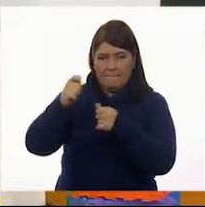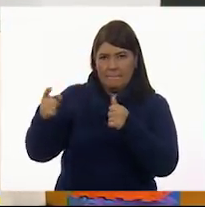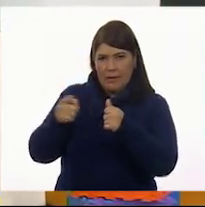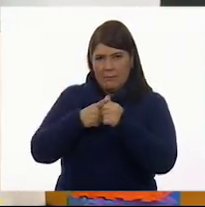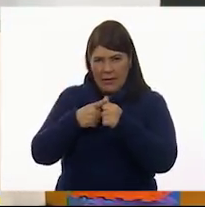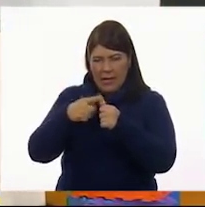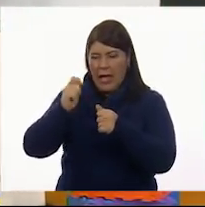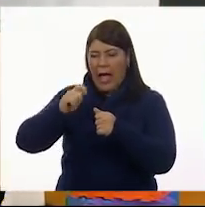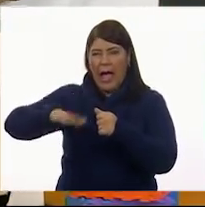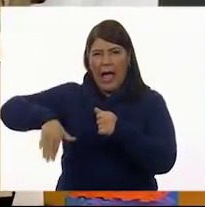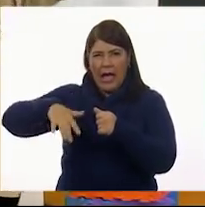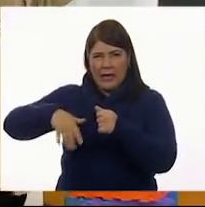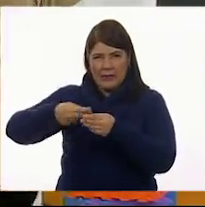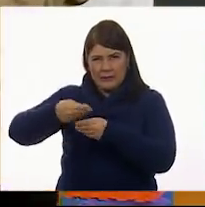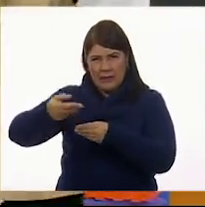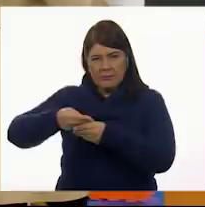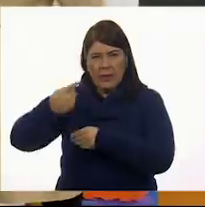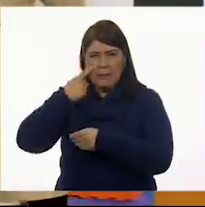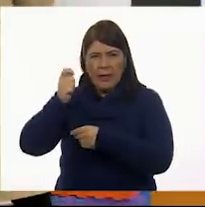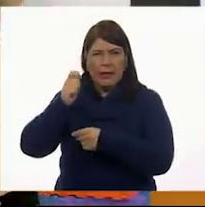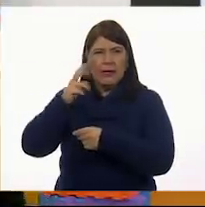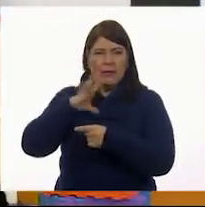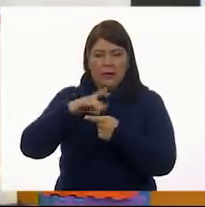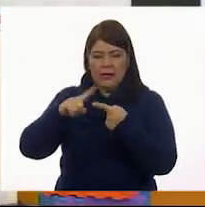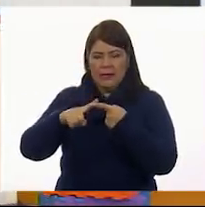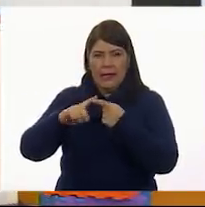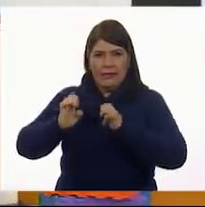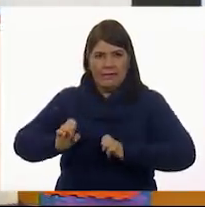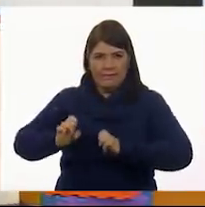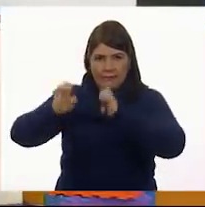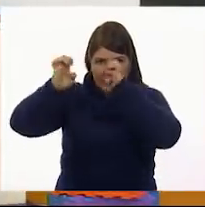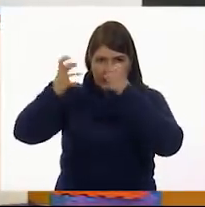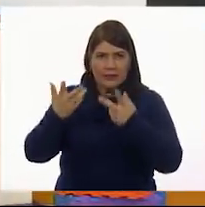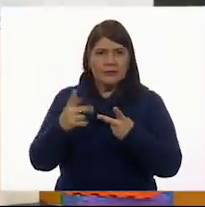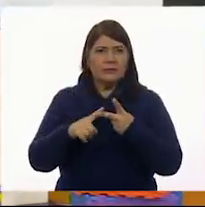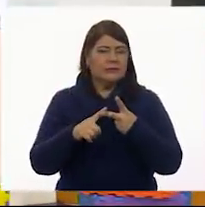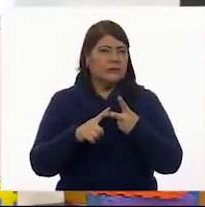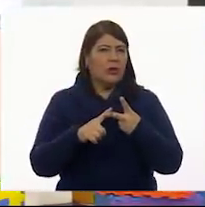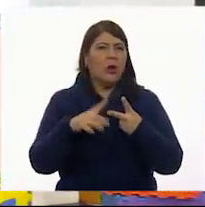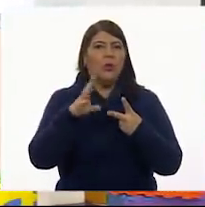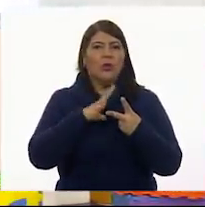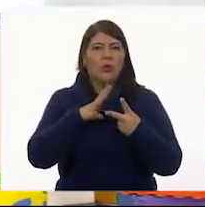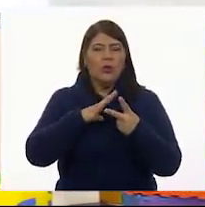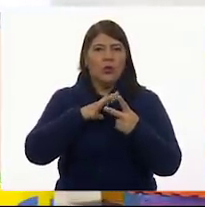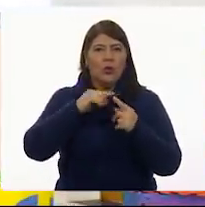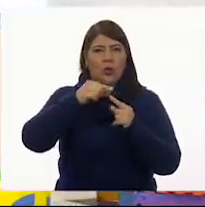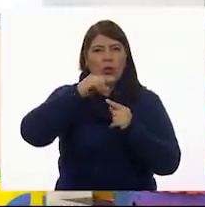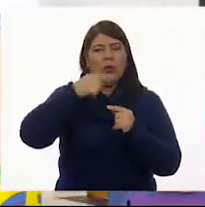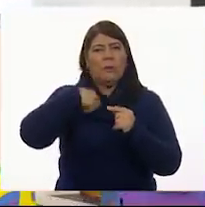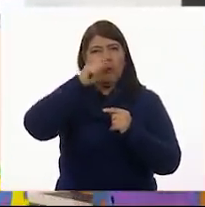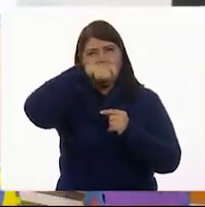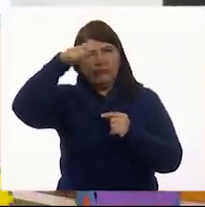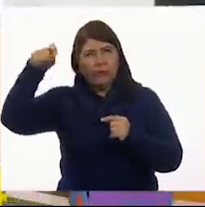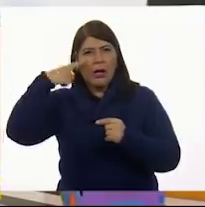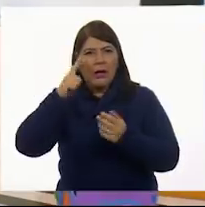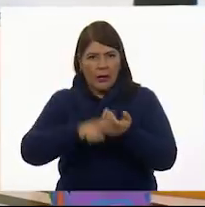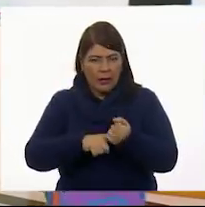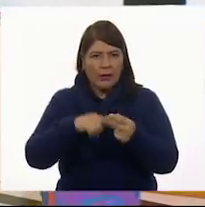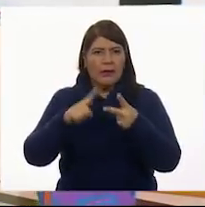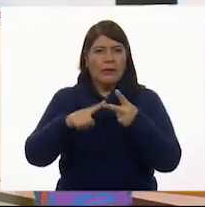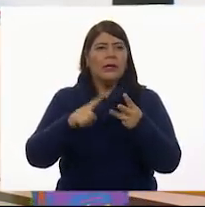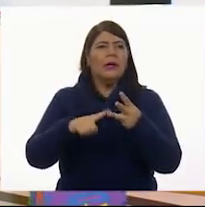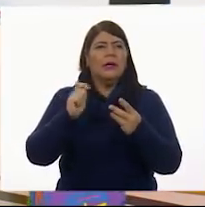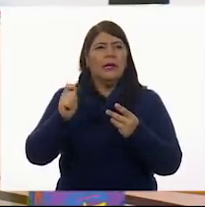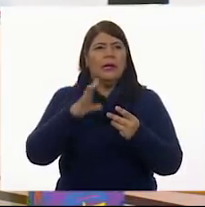poder analizar el primer misterio. El edificio. El edificio. El pájaro. una brocha. Tenemos una plantilla de stencil.